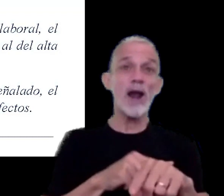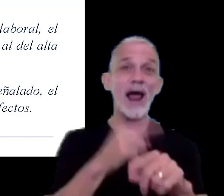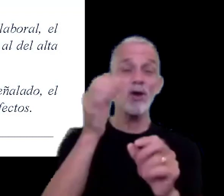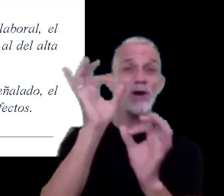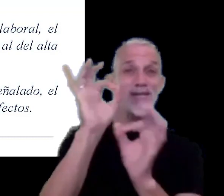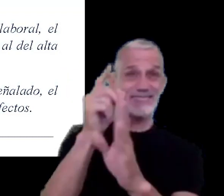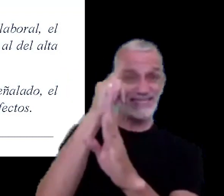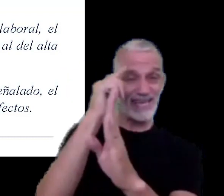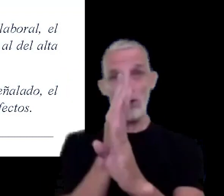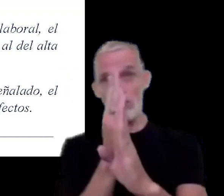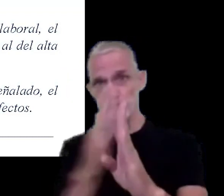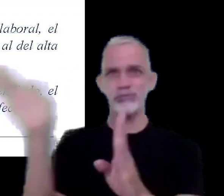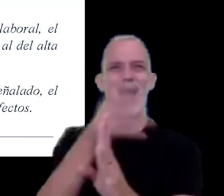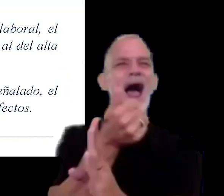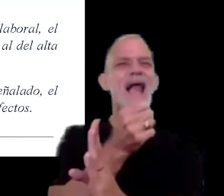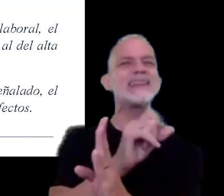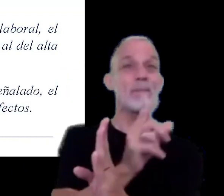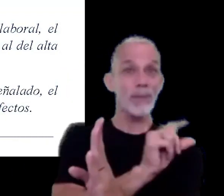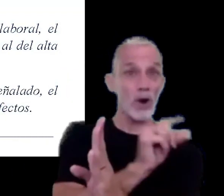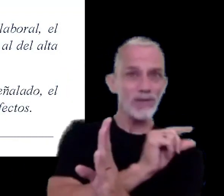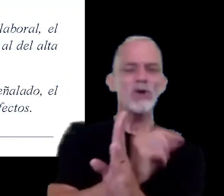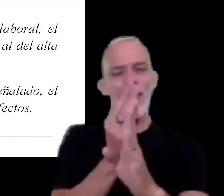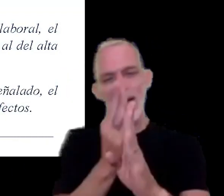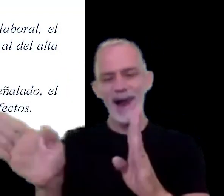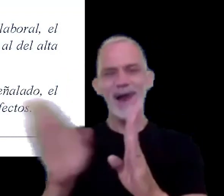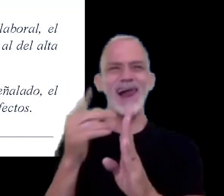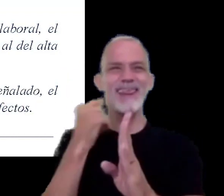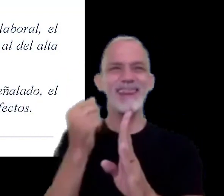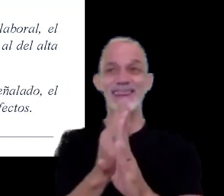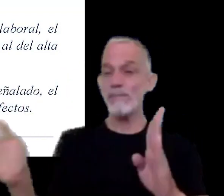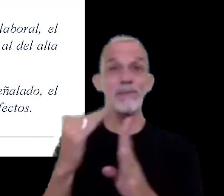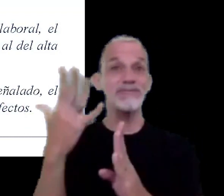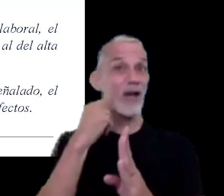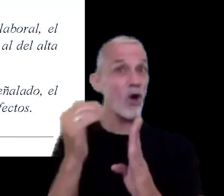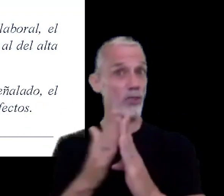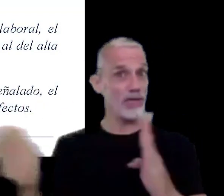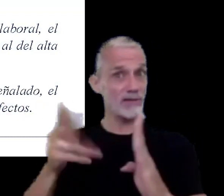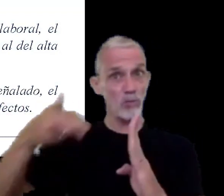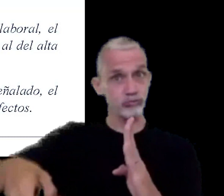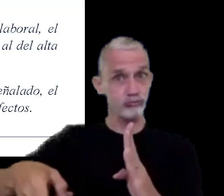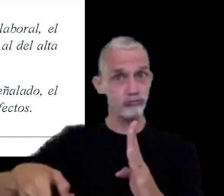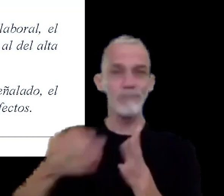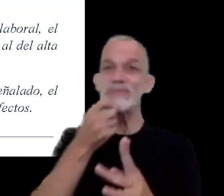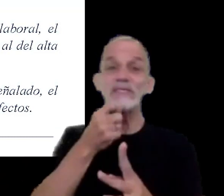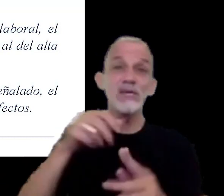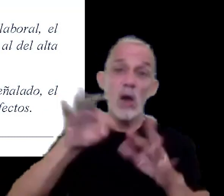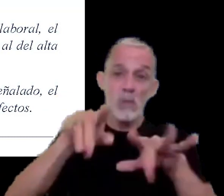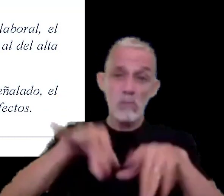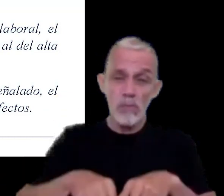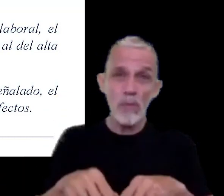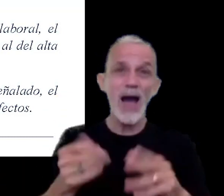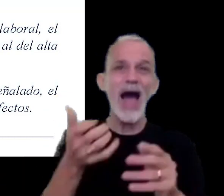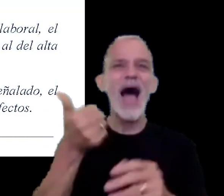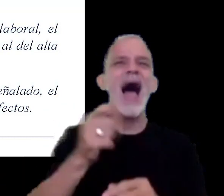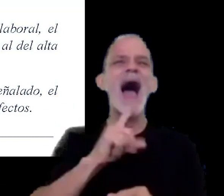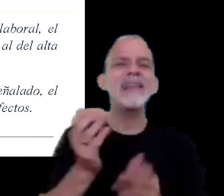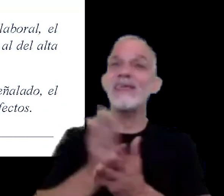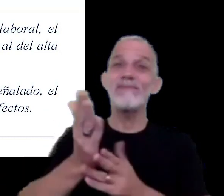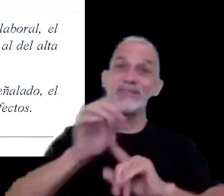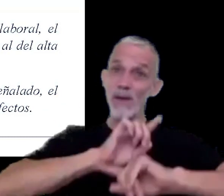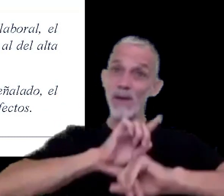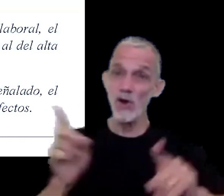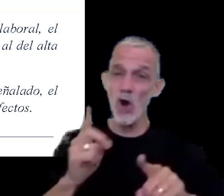al del alta provisoria por sistema en caso de no completar el registro para poder obtener el alta definitiva de un empleado